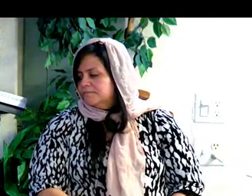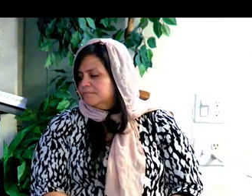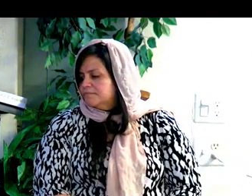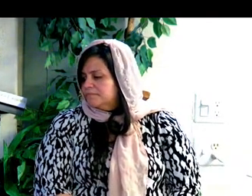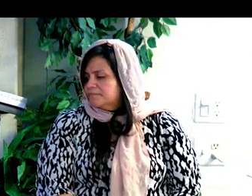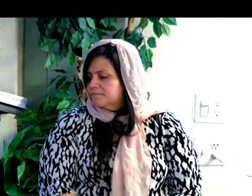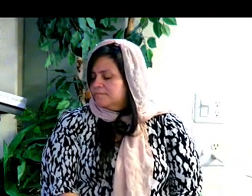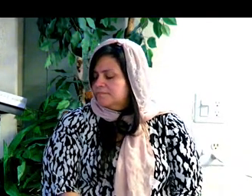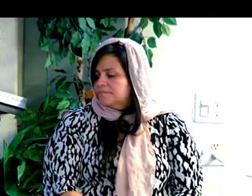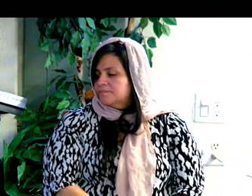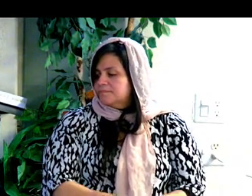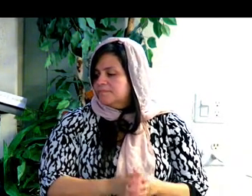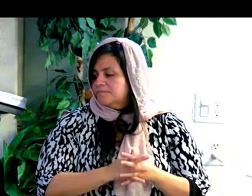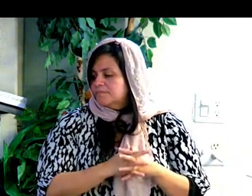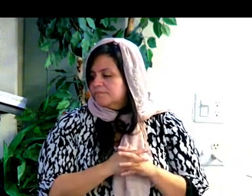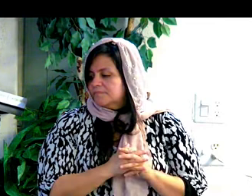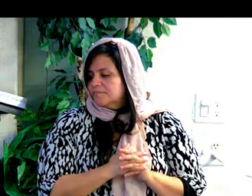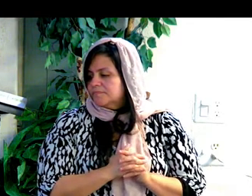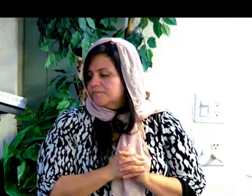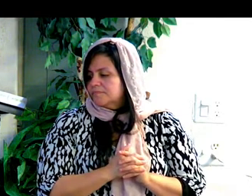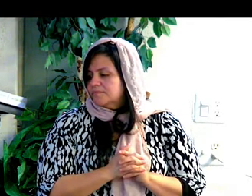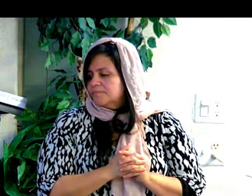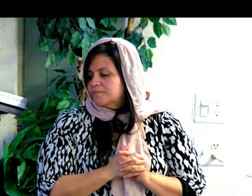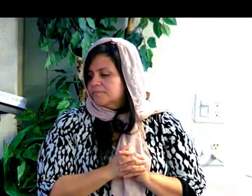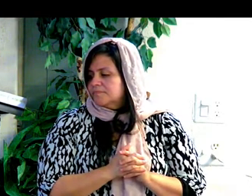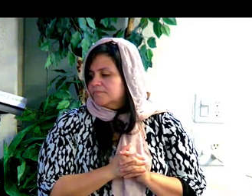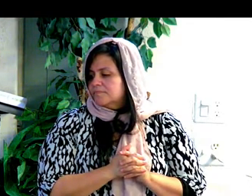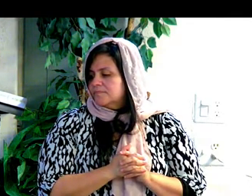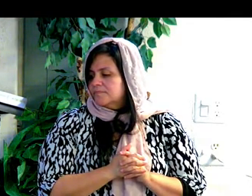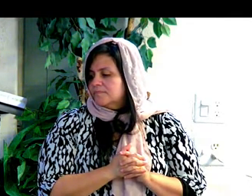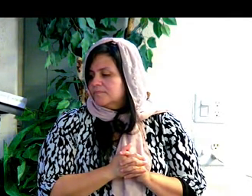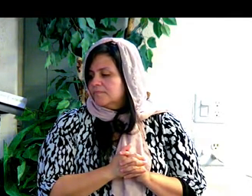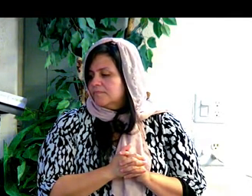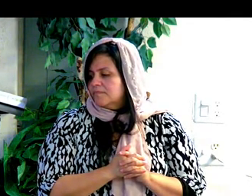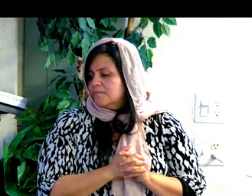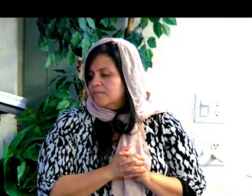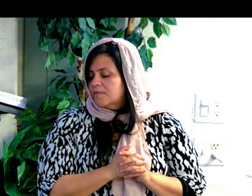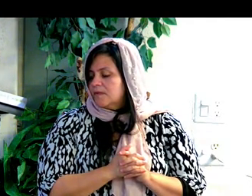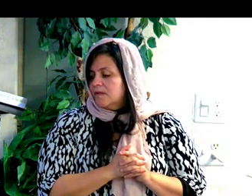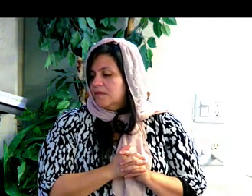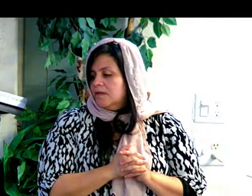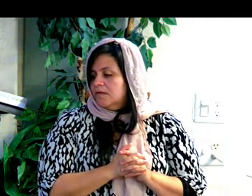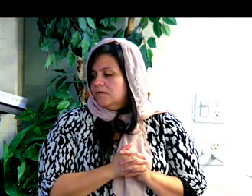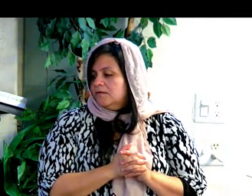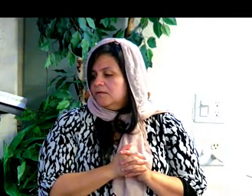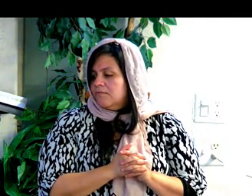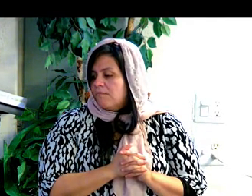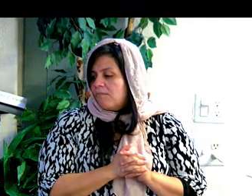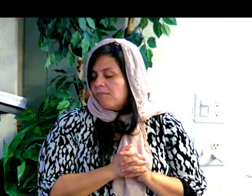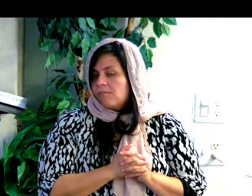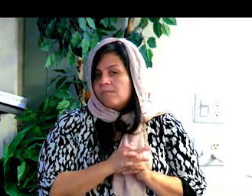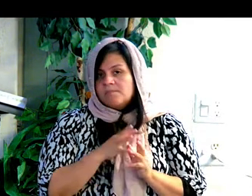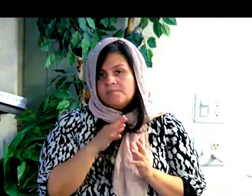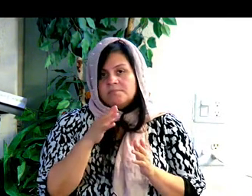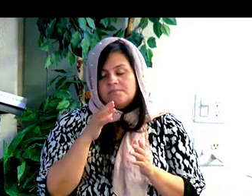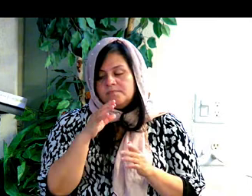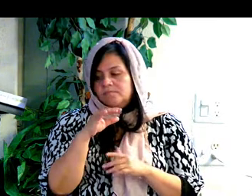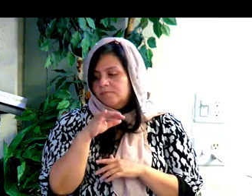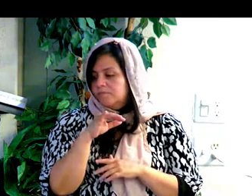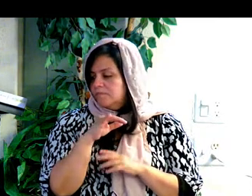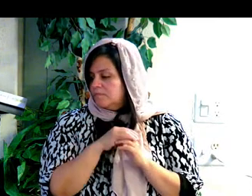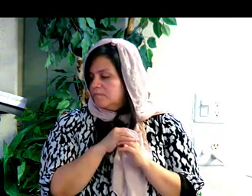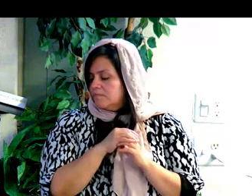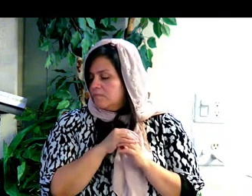Levantándose de allí, Yeshua se fue a la región de Judea, y al otro lado del Jordán, y se reunieron